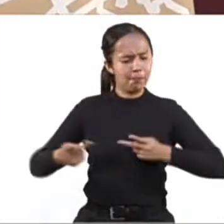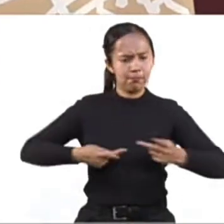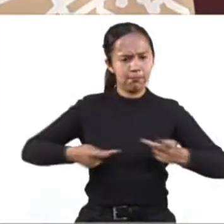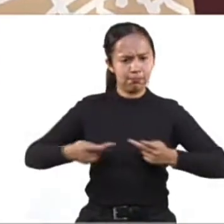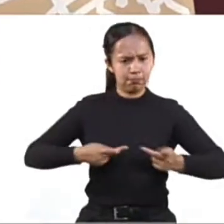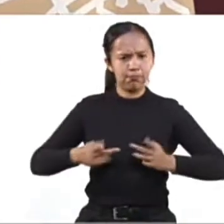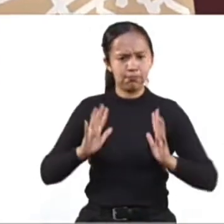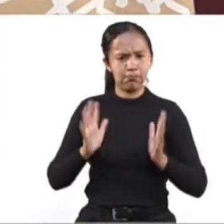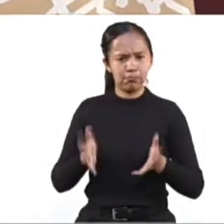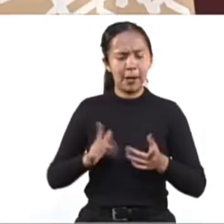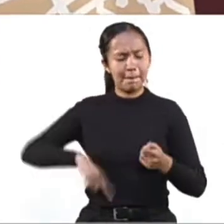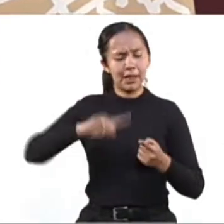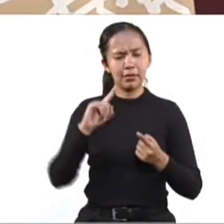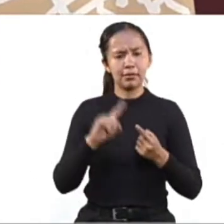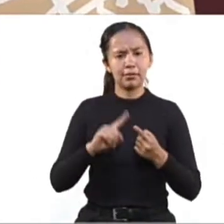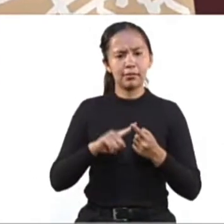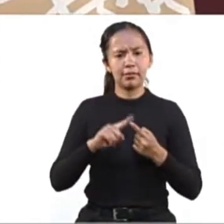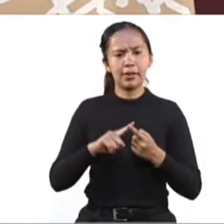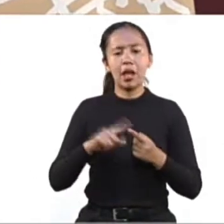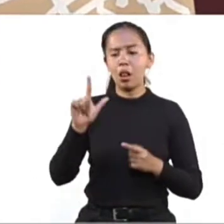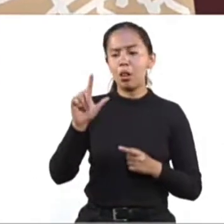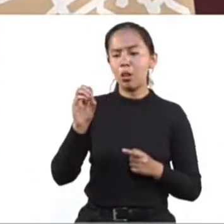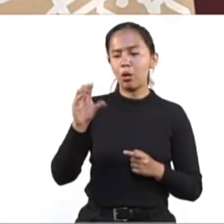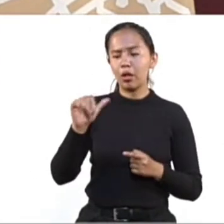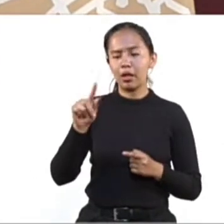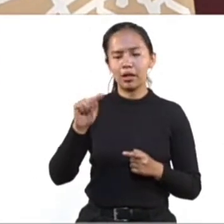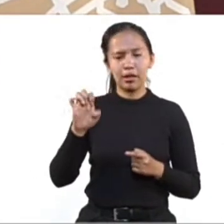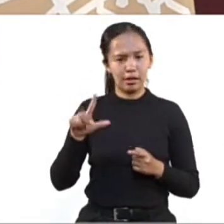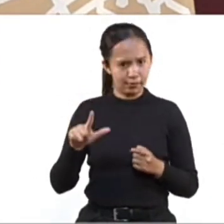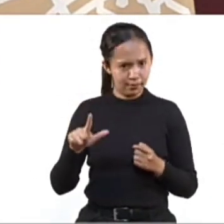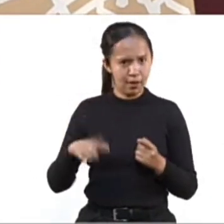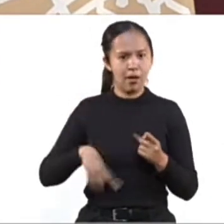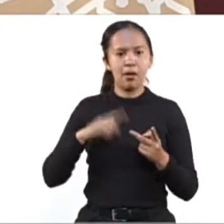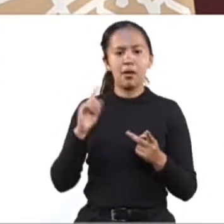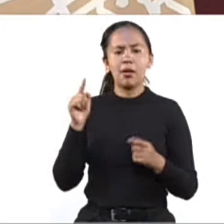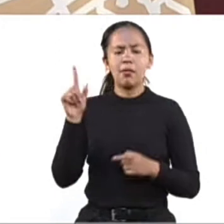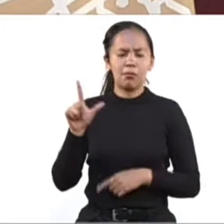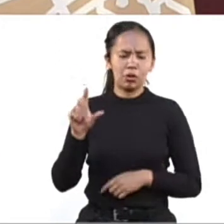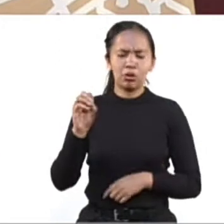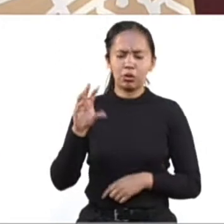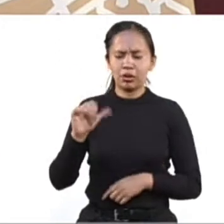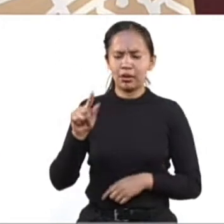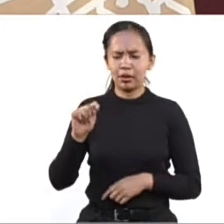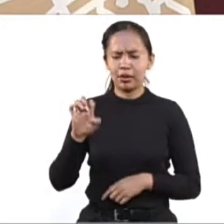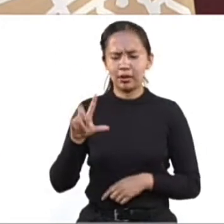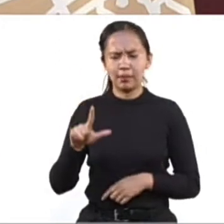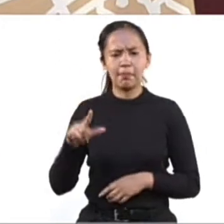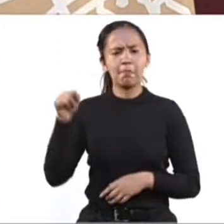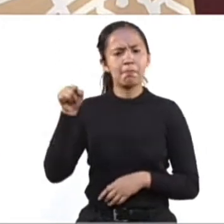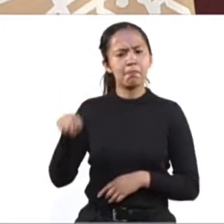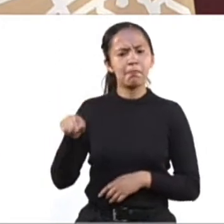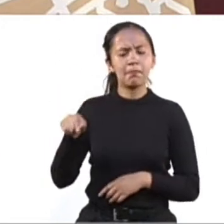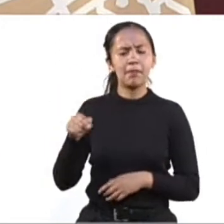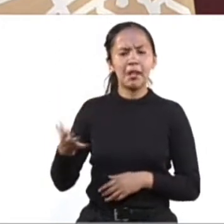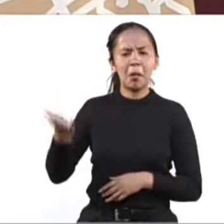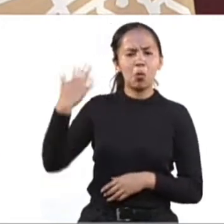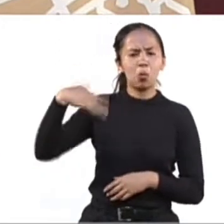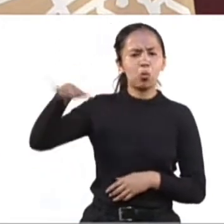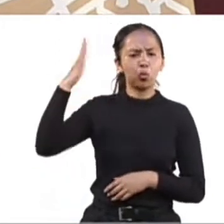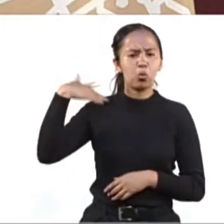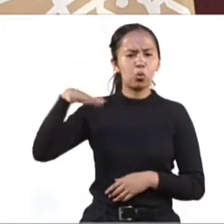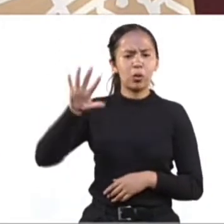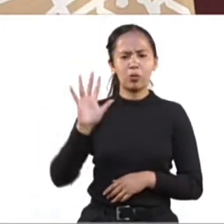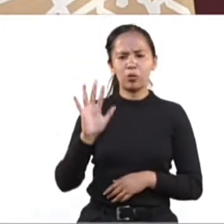La primera tiene que ver con Locatel. Locatel nació hace casi 50 años,